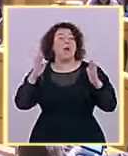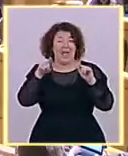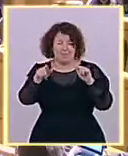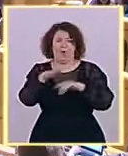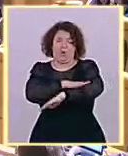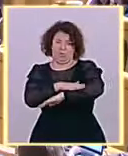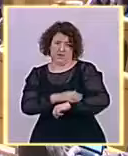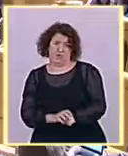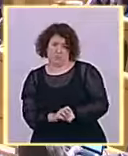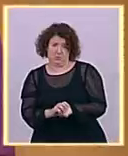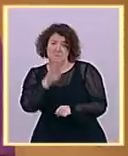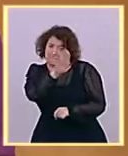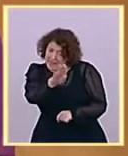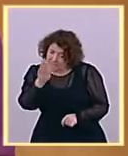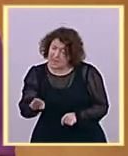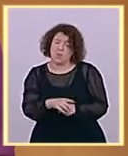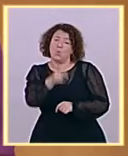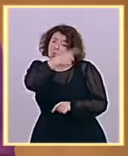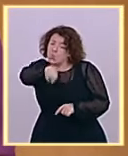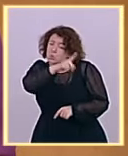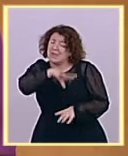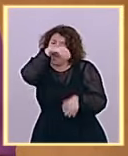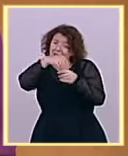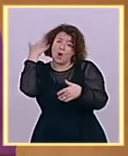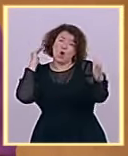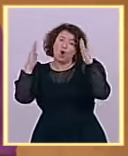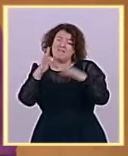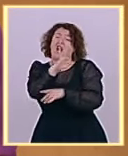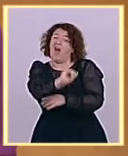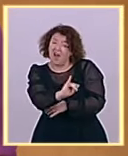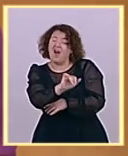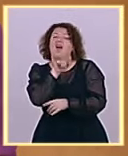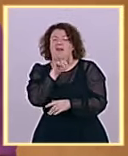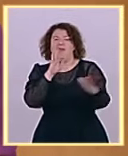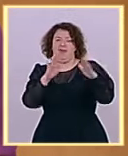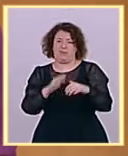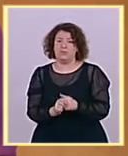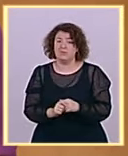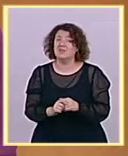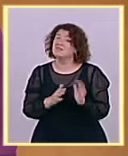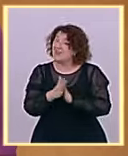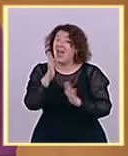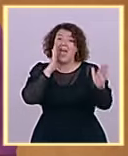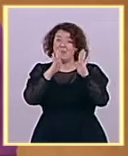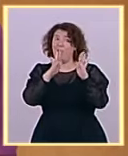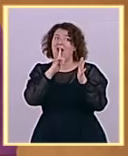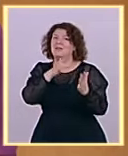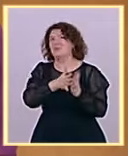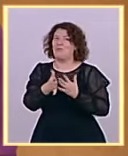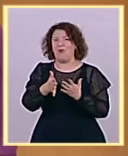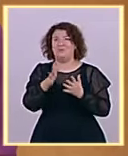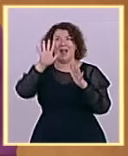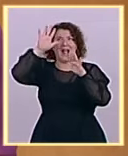Y ustedes han dejado una herencia en relación con Cataluña que desde el minuto uno este Gobierno